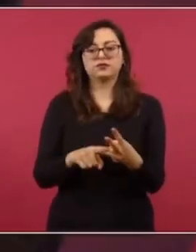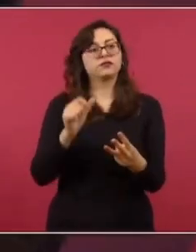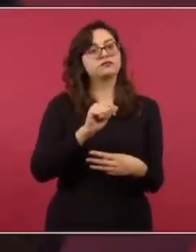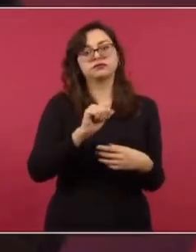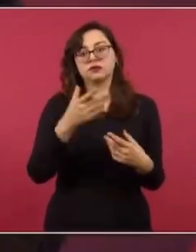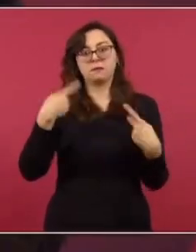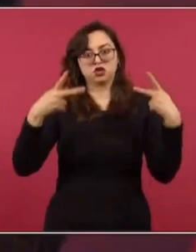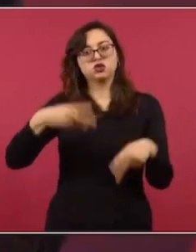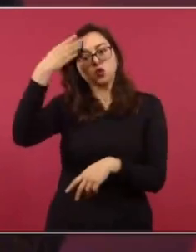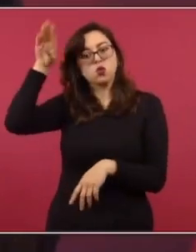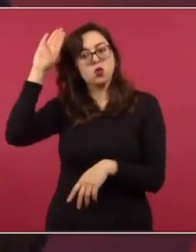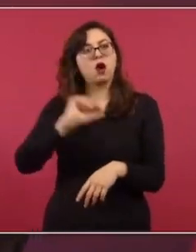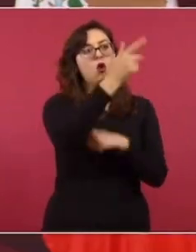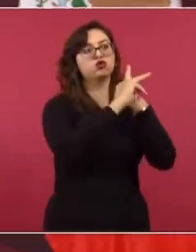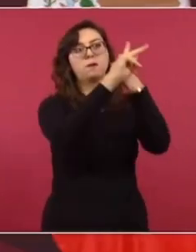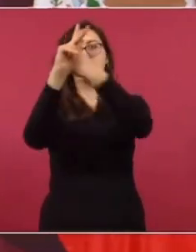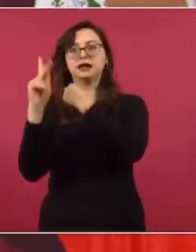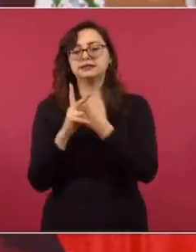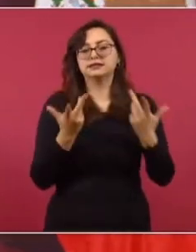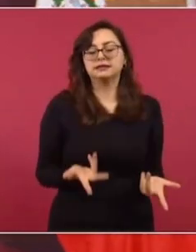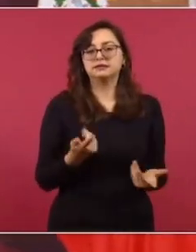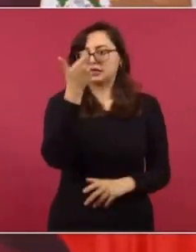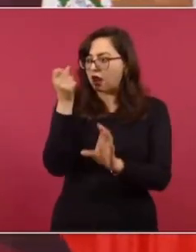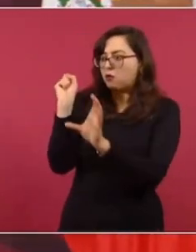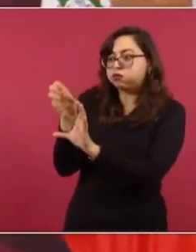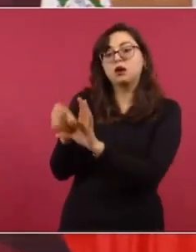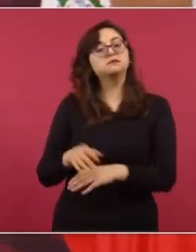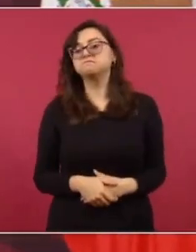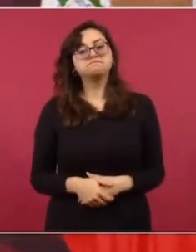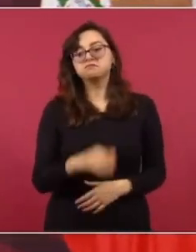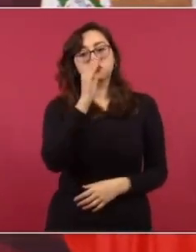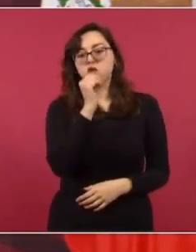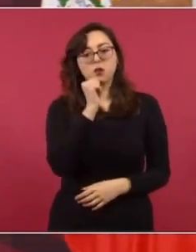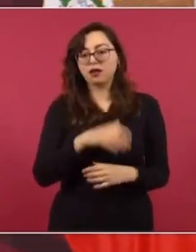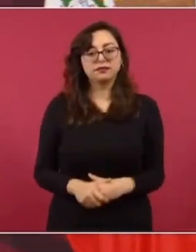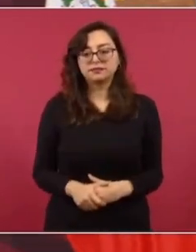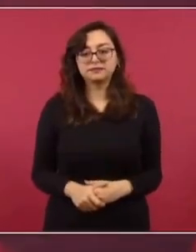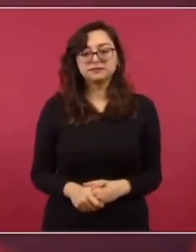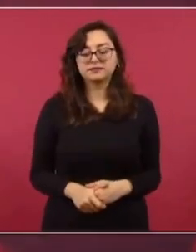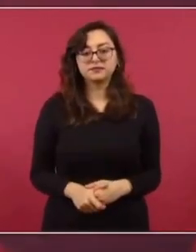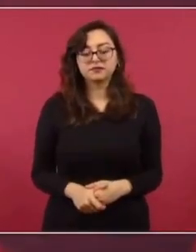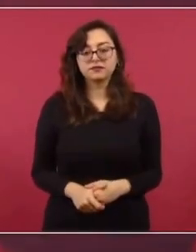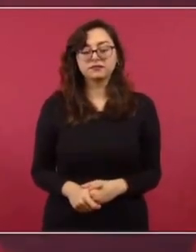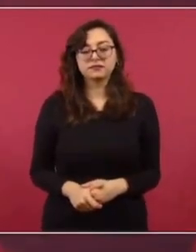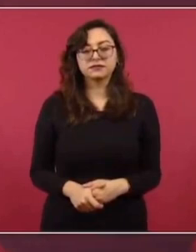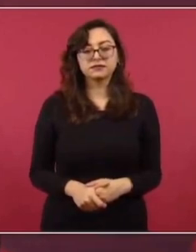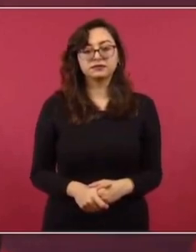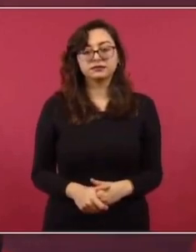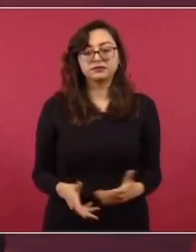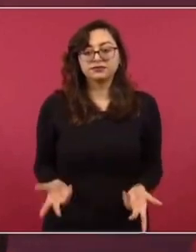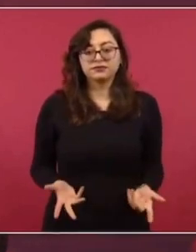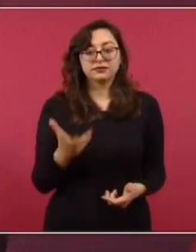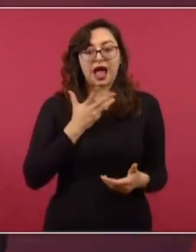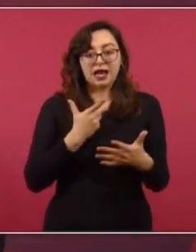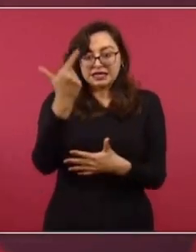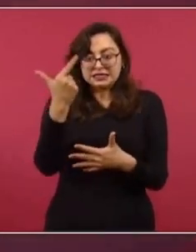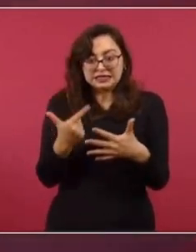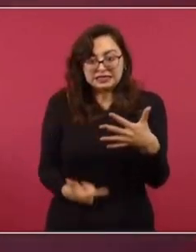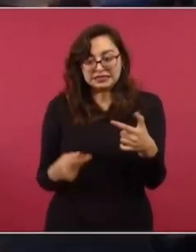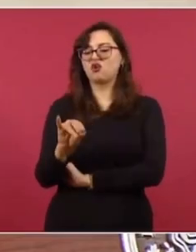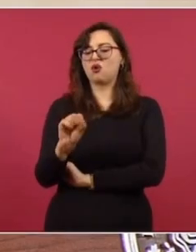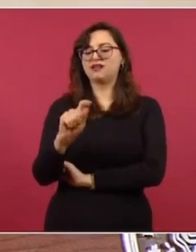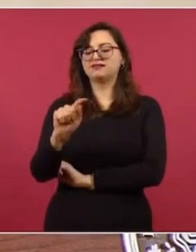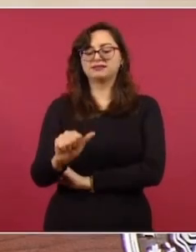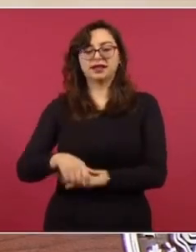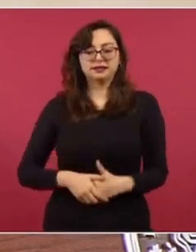en Estados Unidos o en cualquier otra parte del mundo envíen a sus familiares apoyos. Es más, los ponen en una lista de países